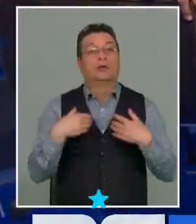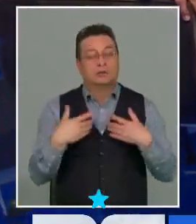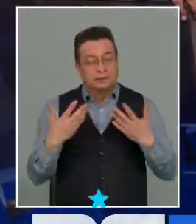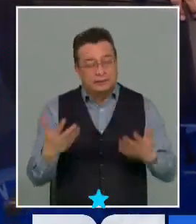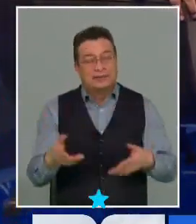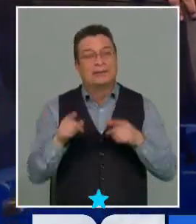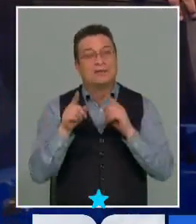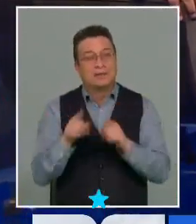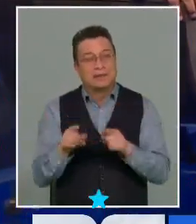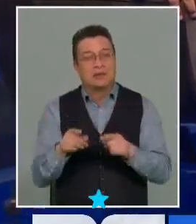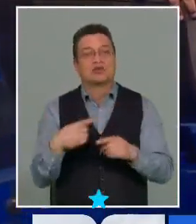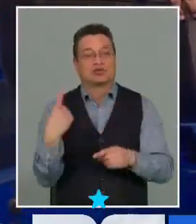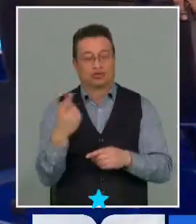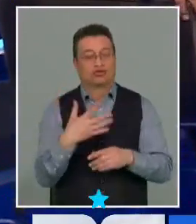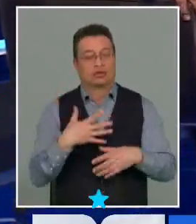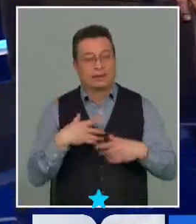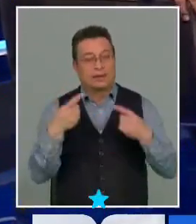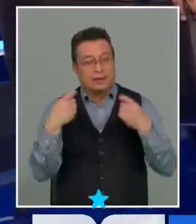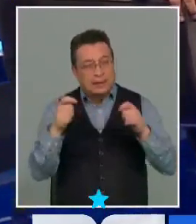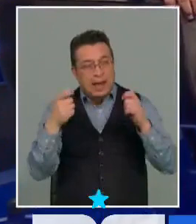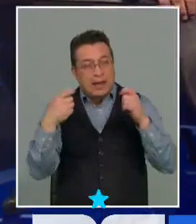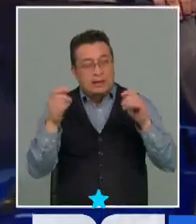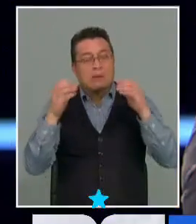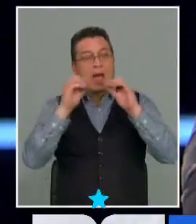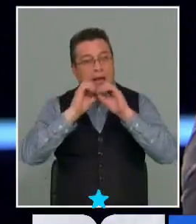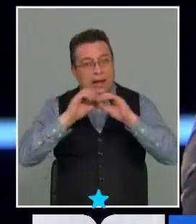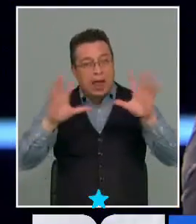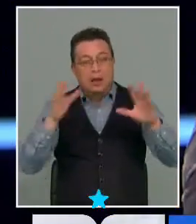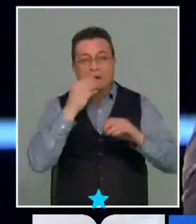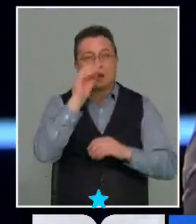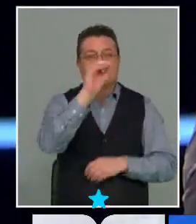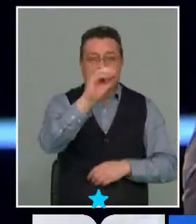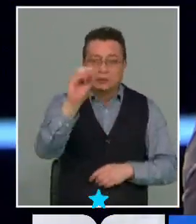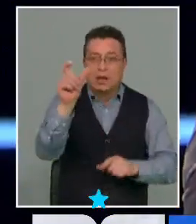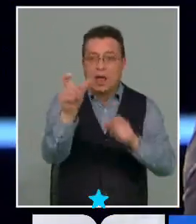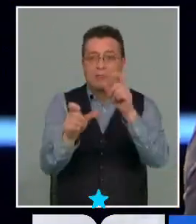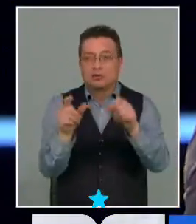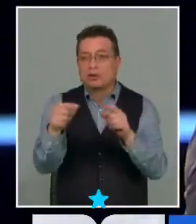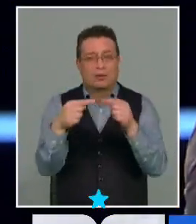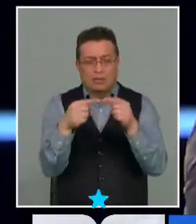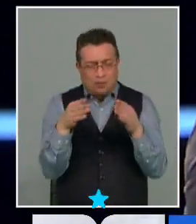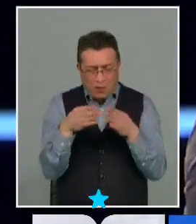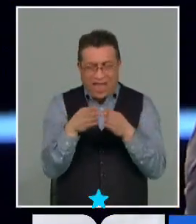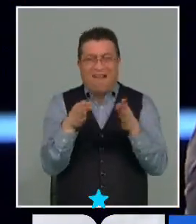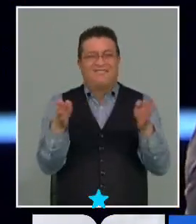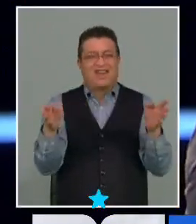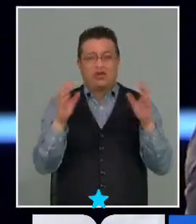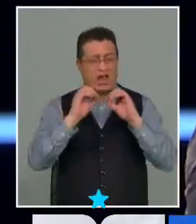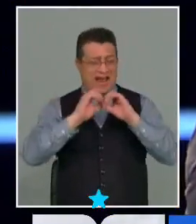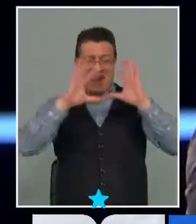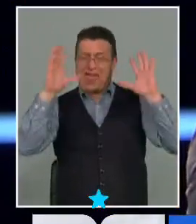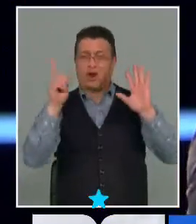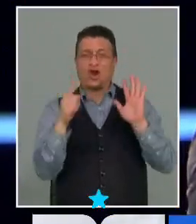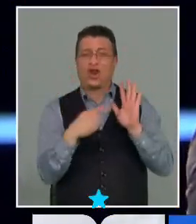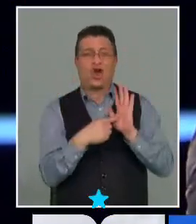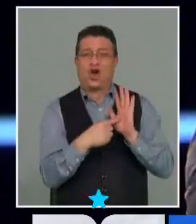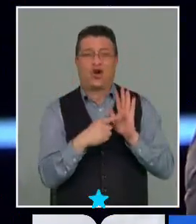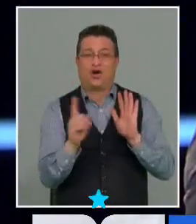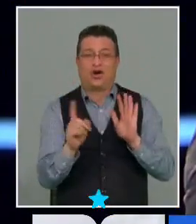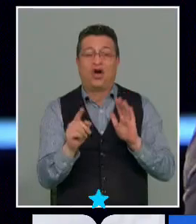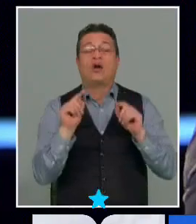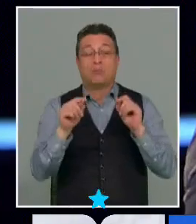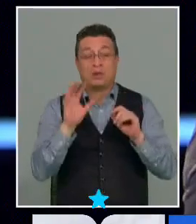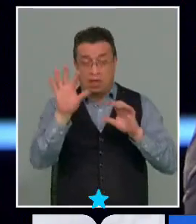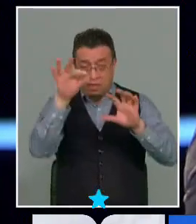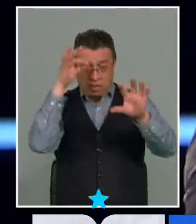estamos tratando de aclarar y de hacerle entender a la ciudadanía que finalmente queda muy abierto porque finalmente nosotros lo podemos